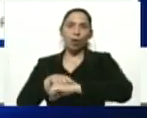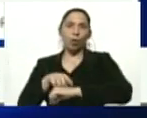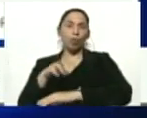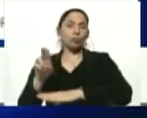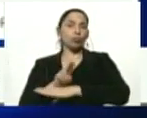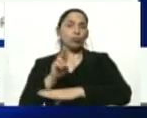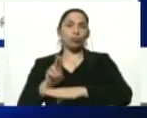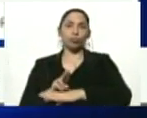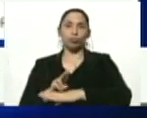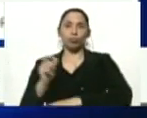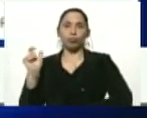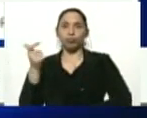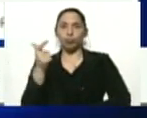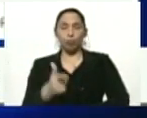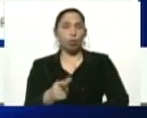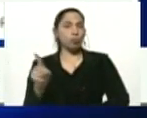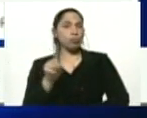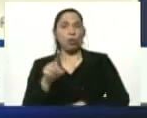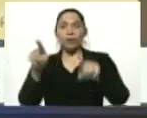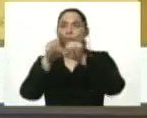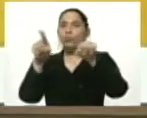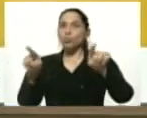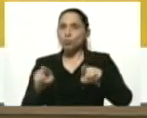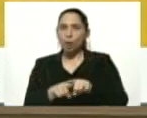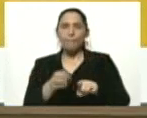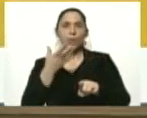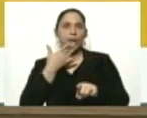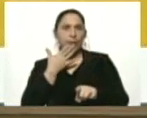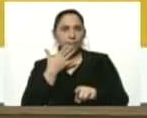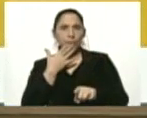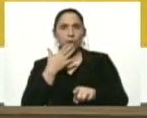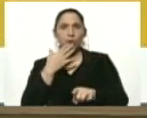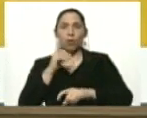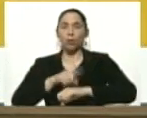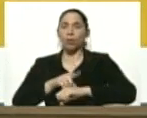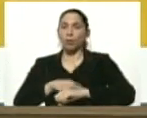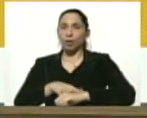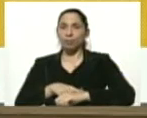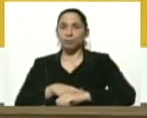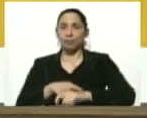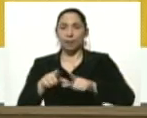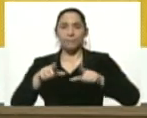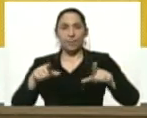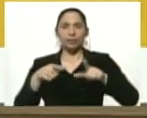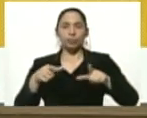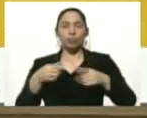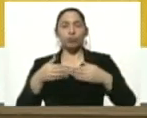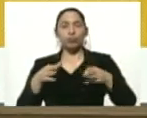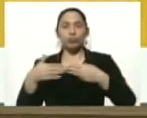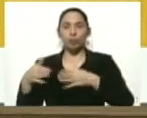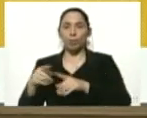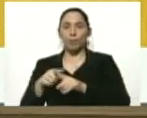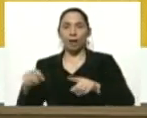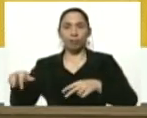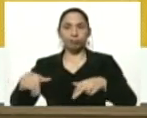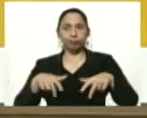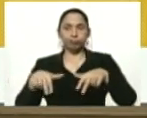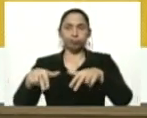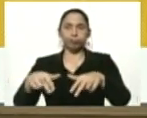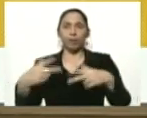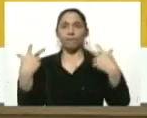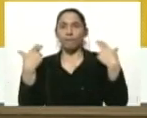transporte, no todos coincidamos a la misma hora en los espacios públicos para el tránsito. Las